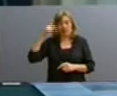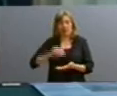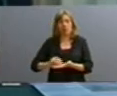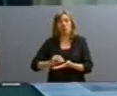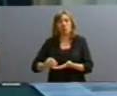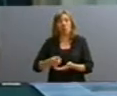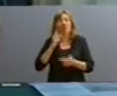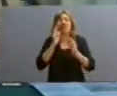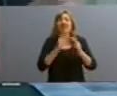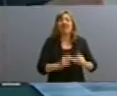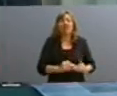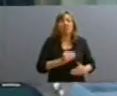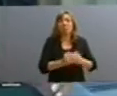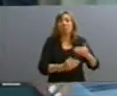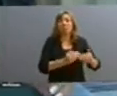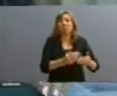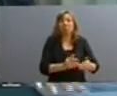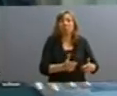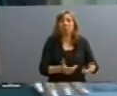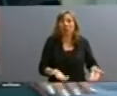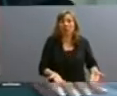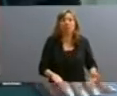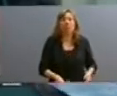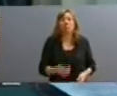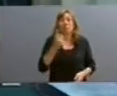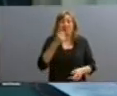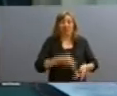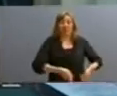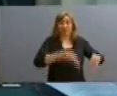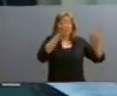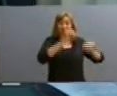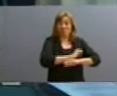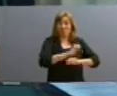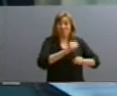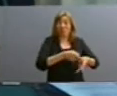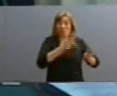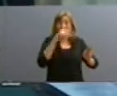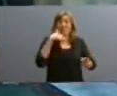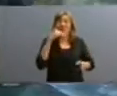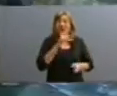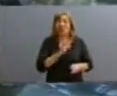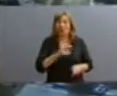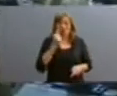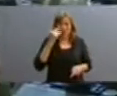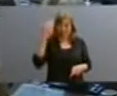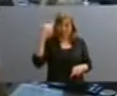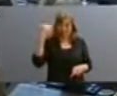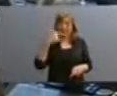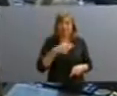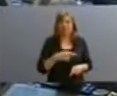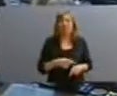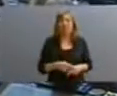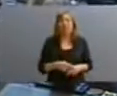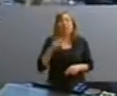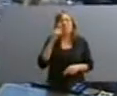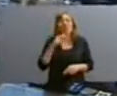no avanzaba. El atentado, el primer atentado, fue en marzo de